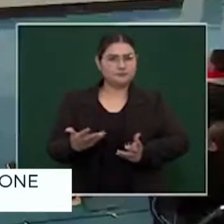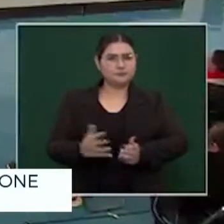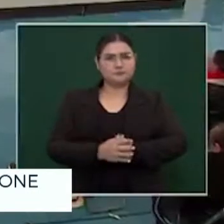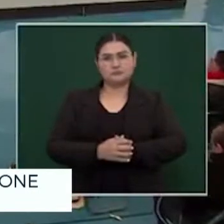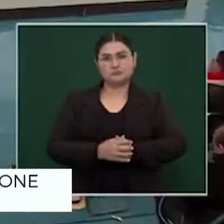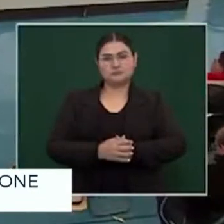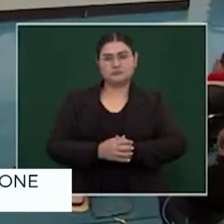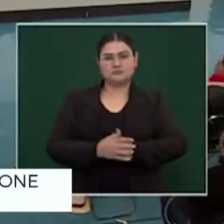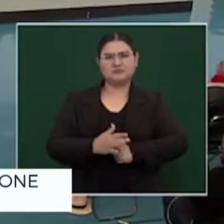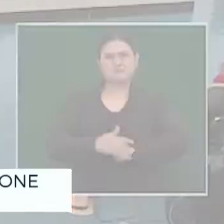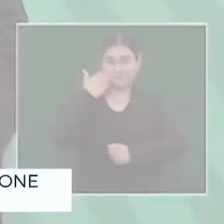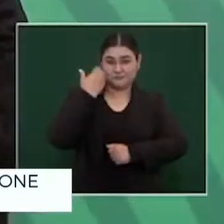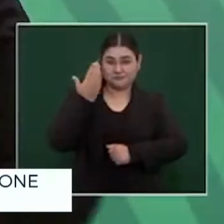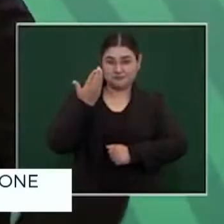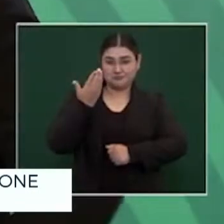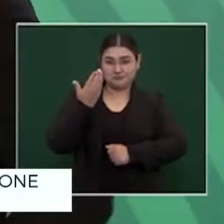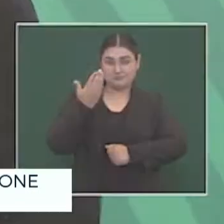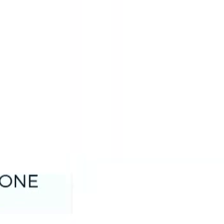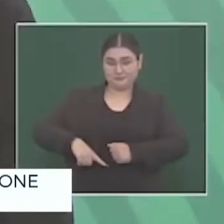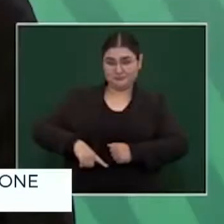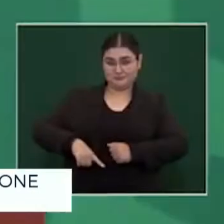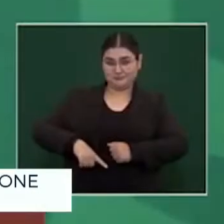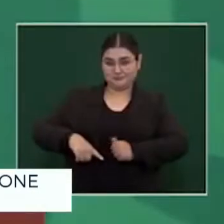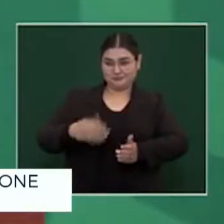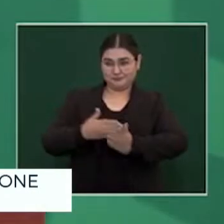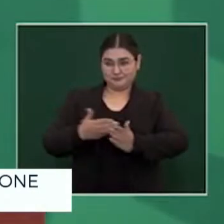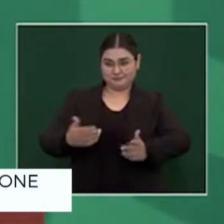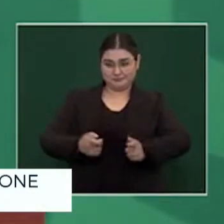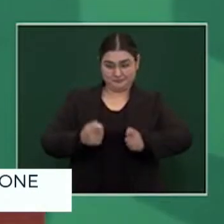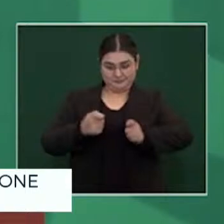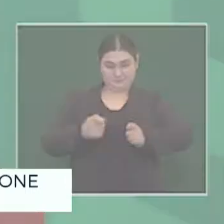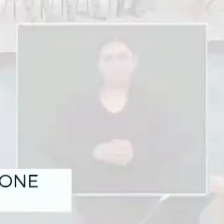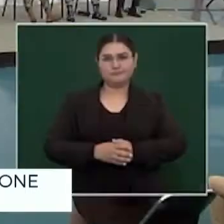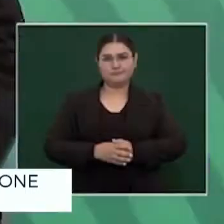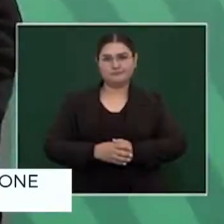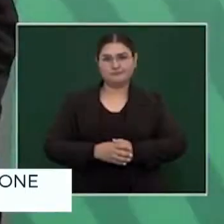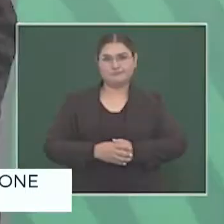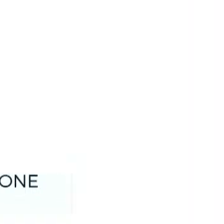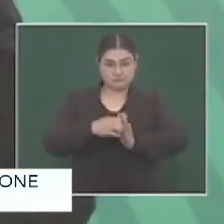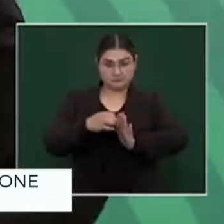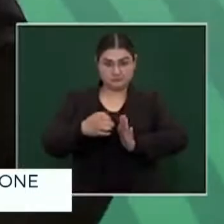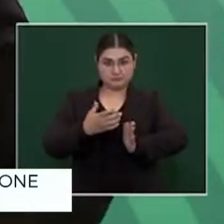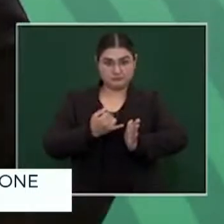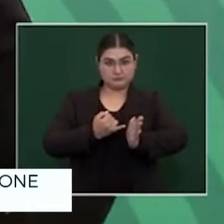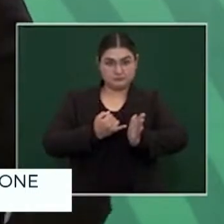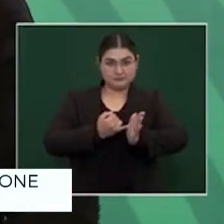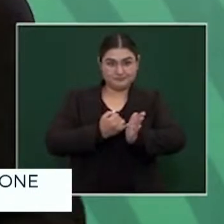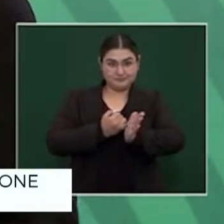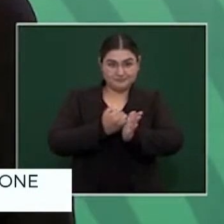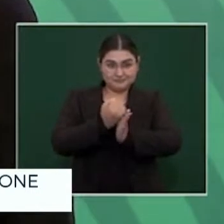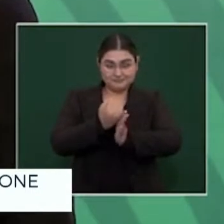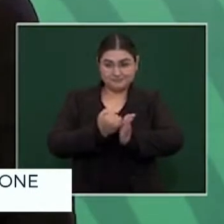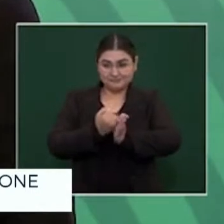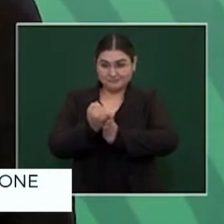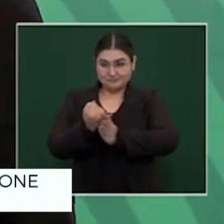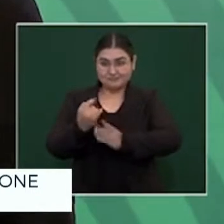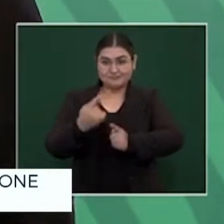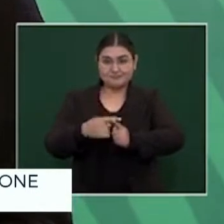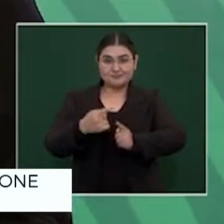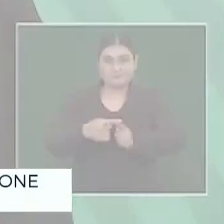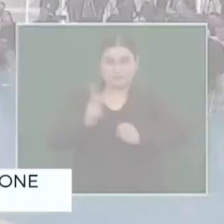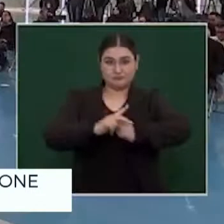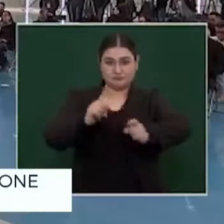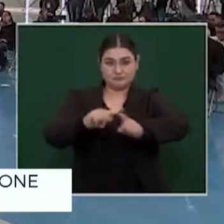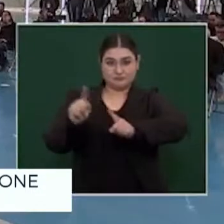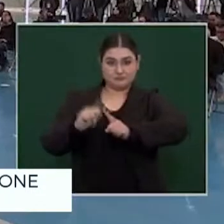Porque yo no quiero entregar a un gobierno que considero espurio, que decidan los miembros del grupo